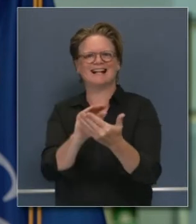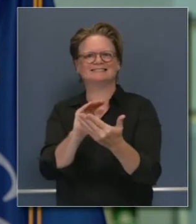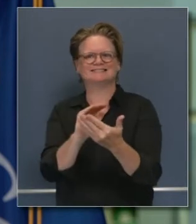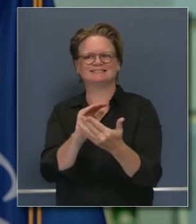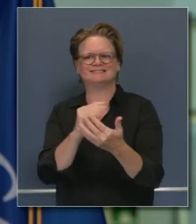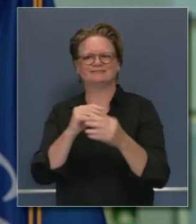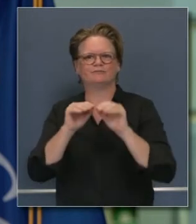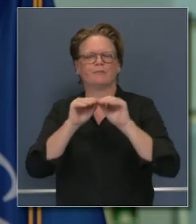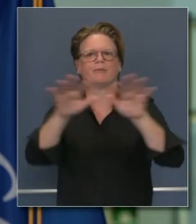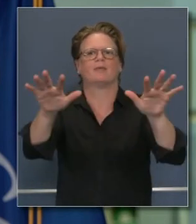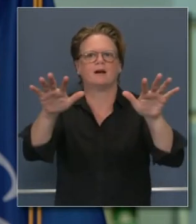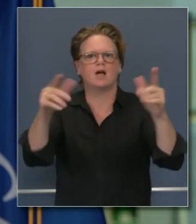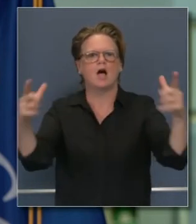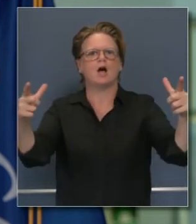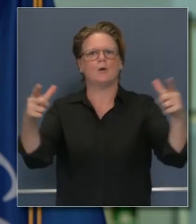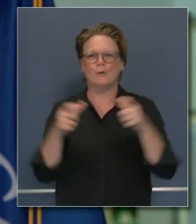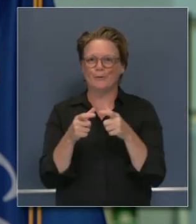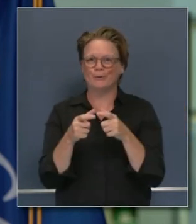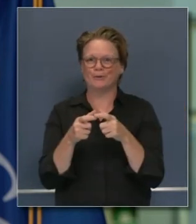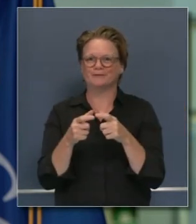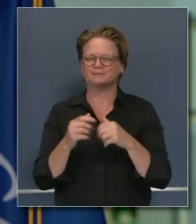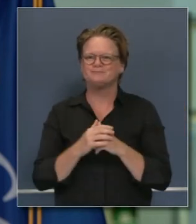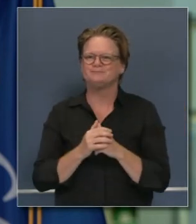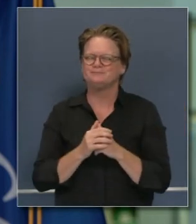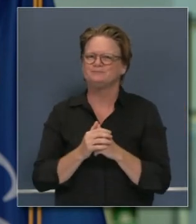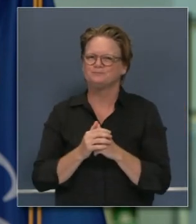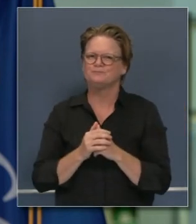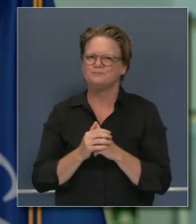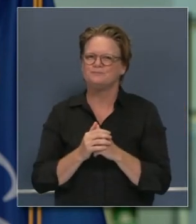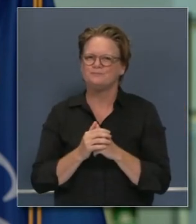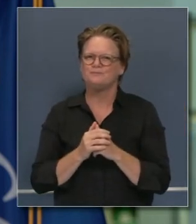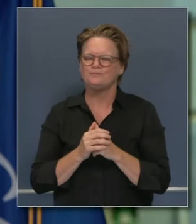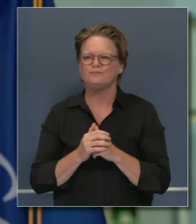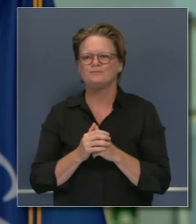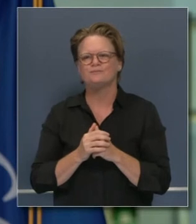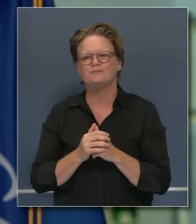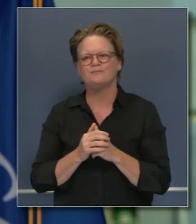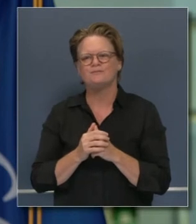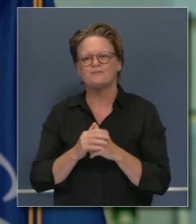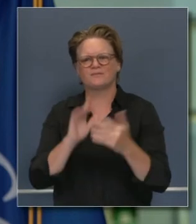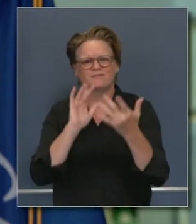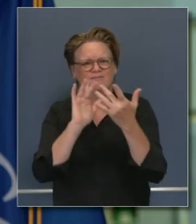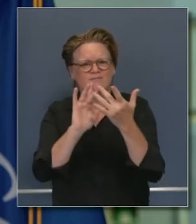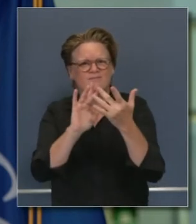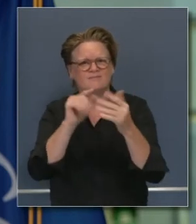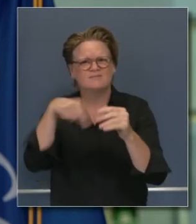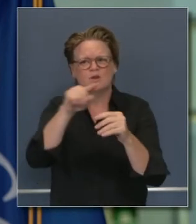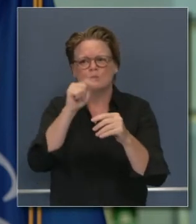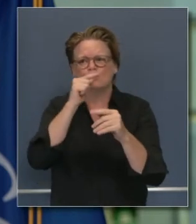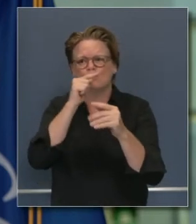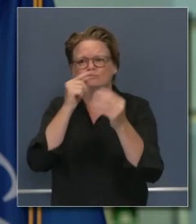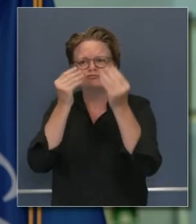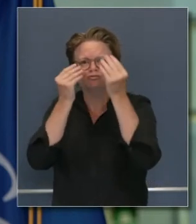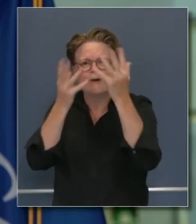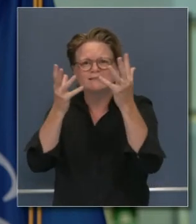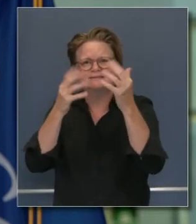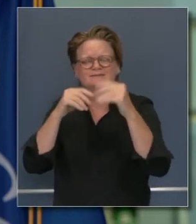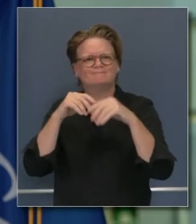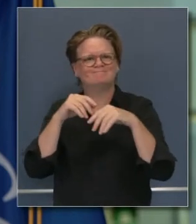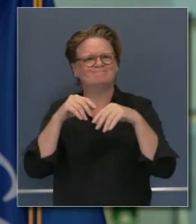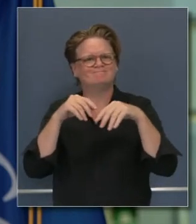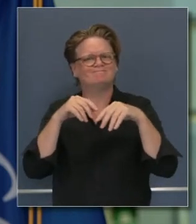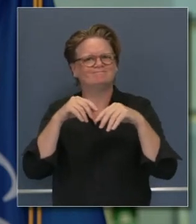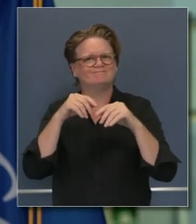por todo el estado nos ayudará a que el rastreo de contactos sea más